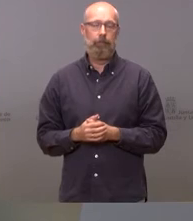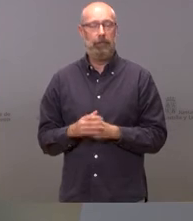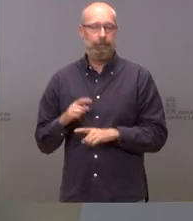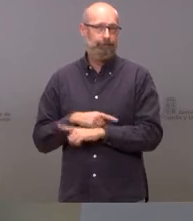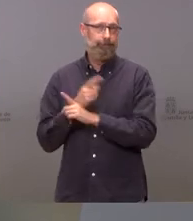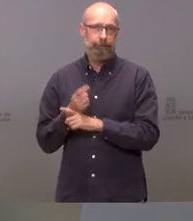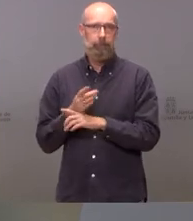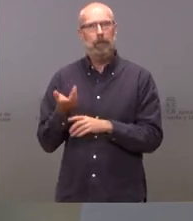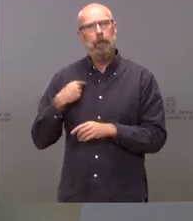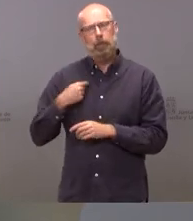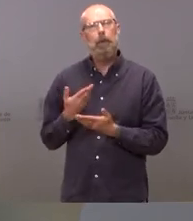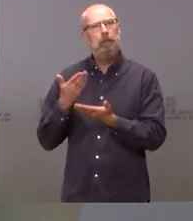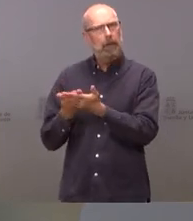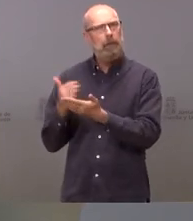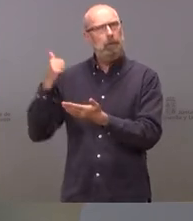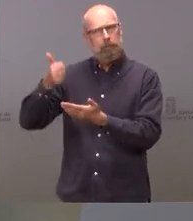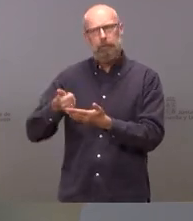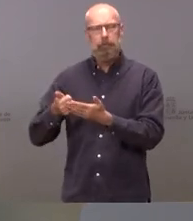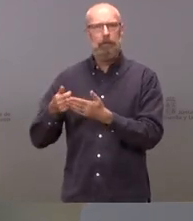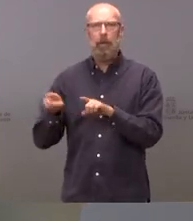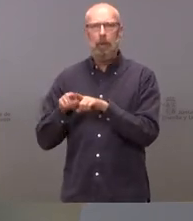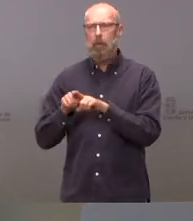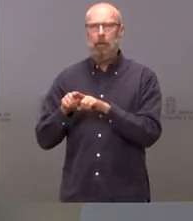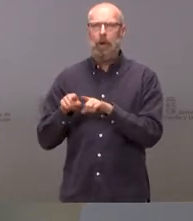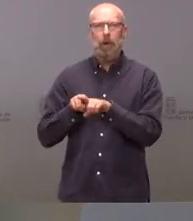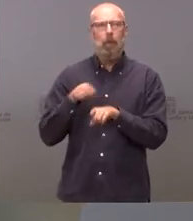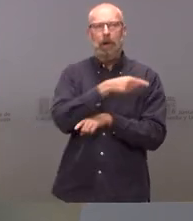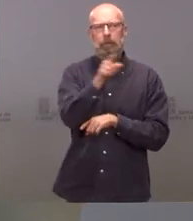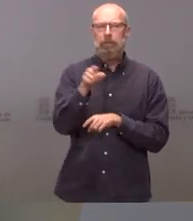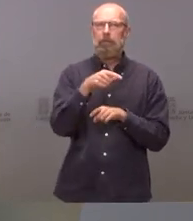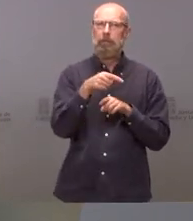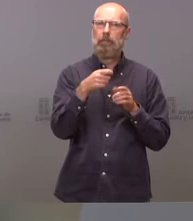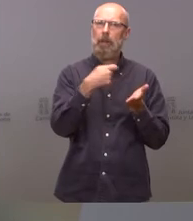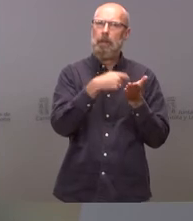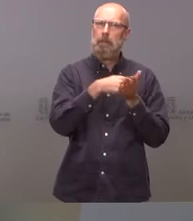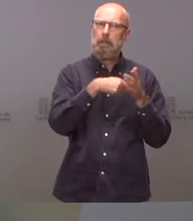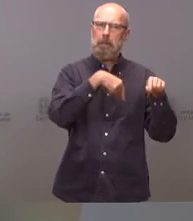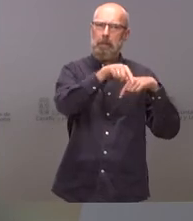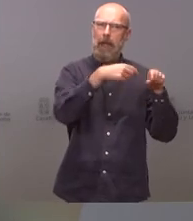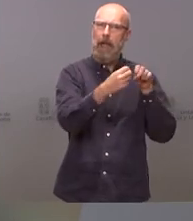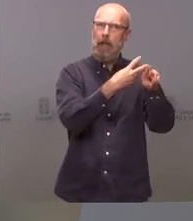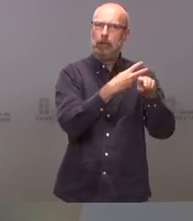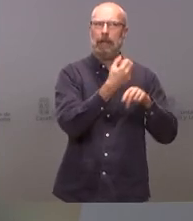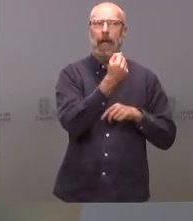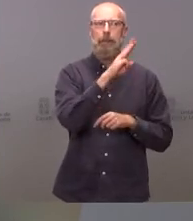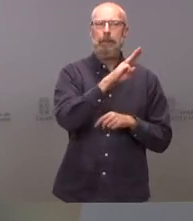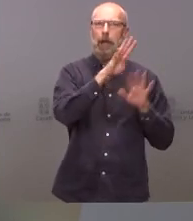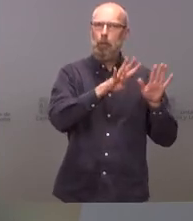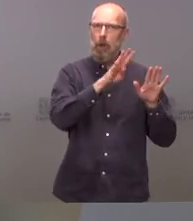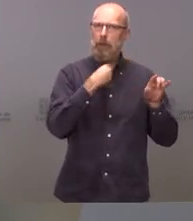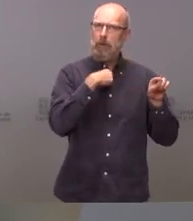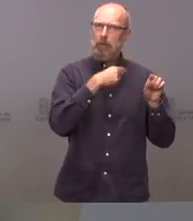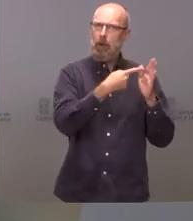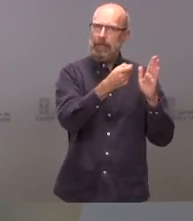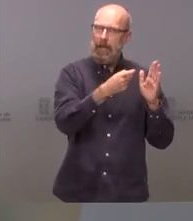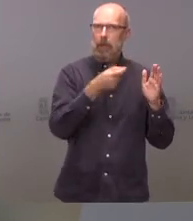permanentemente un trato igual igual que se eximió de peaje a la autopista AP9 en virtud de los pactos políticos